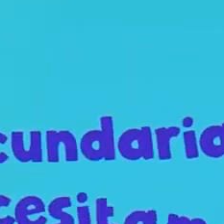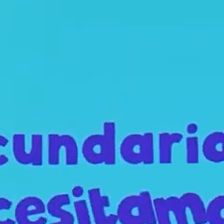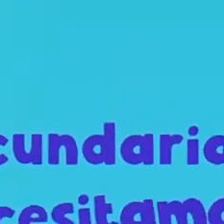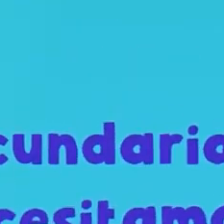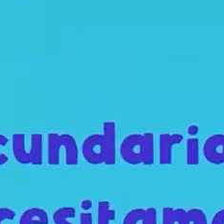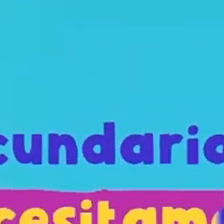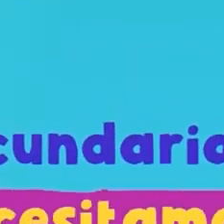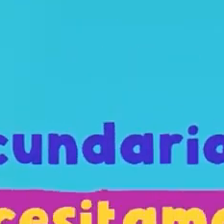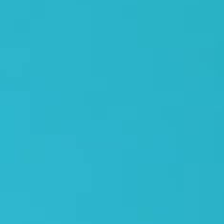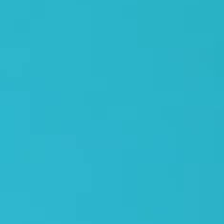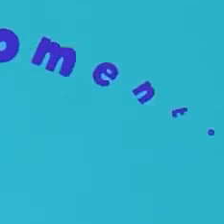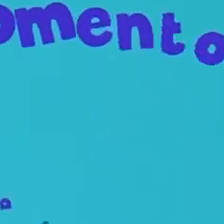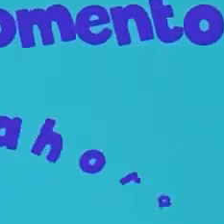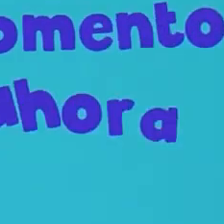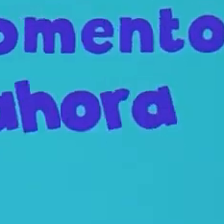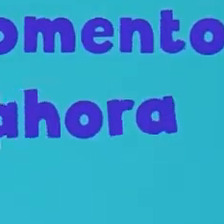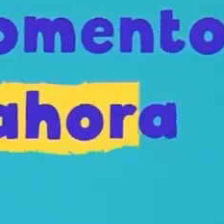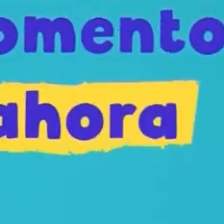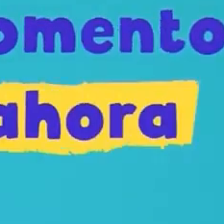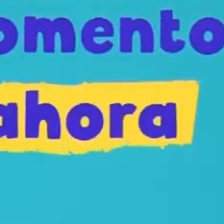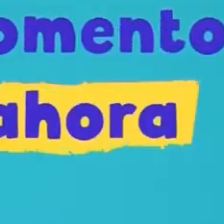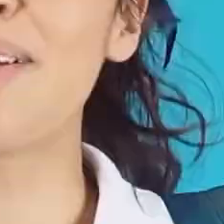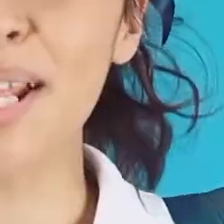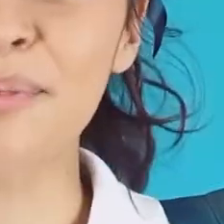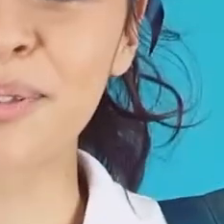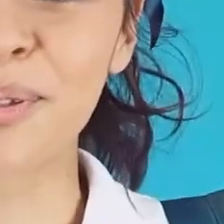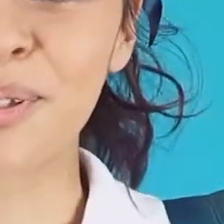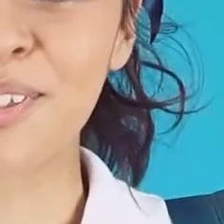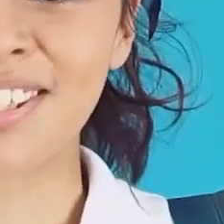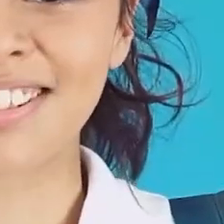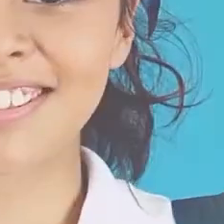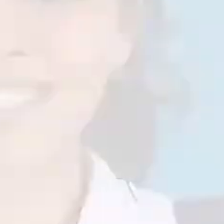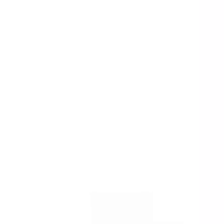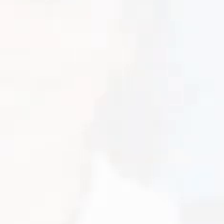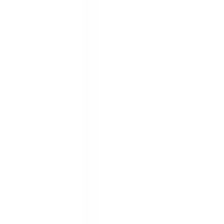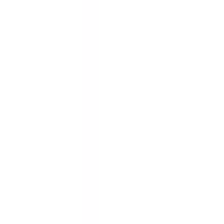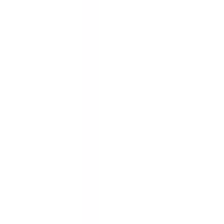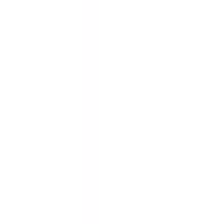secundaria que necesitamos. El momento es ahora. Y lo haremos juntos.